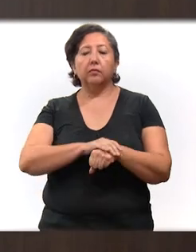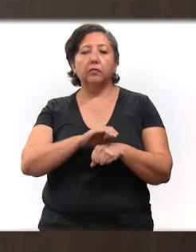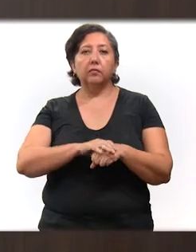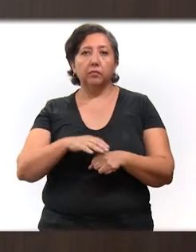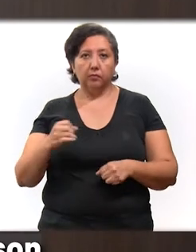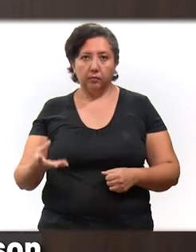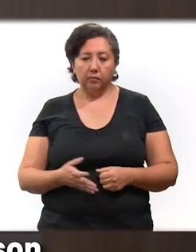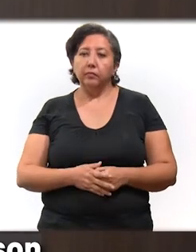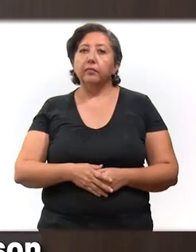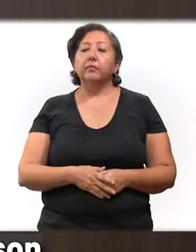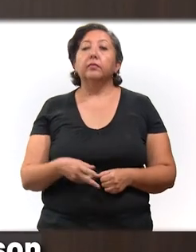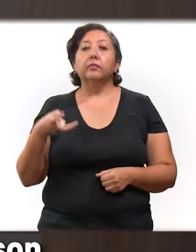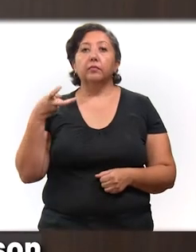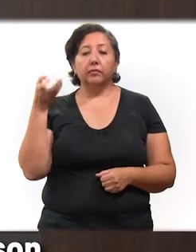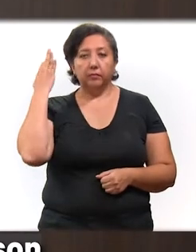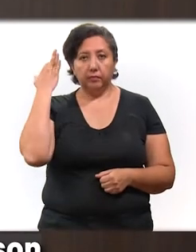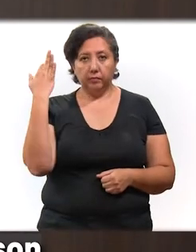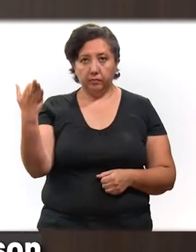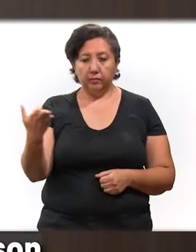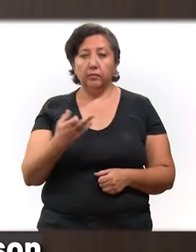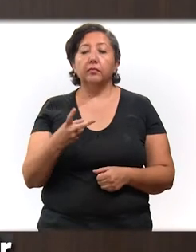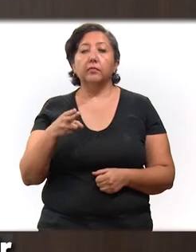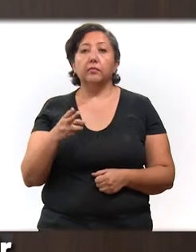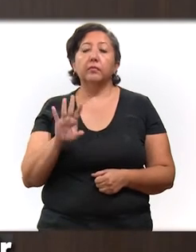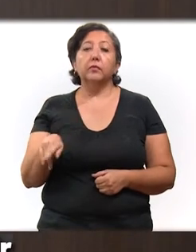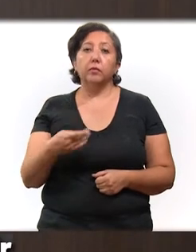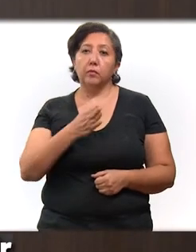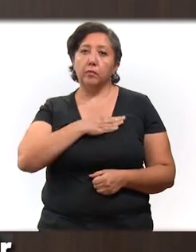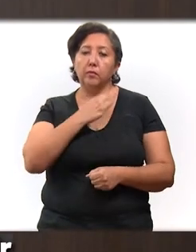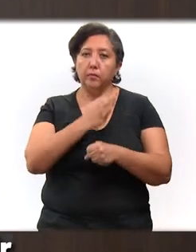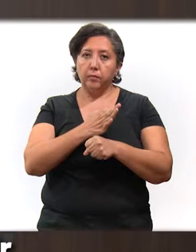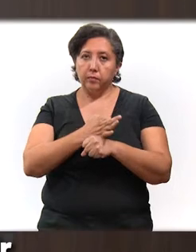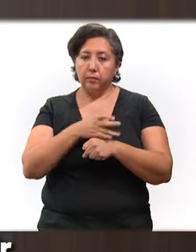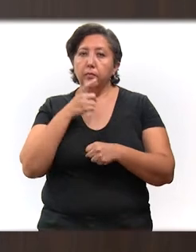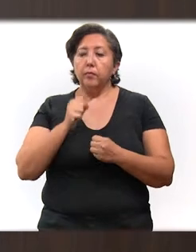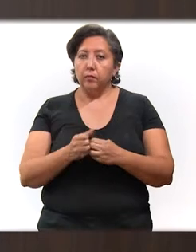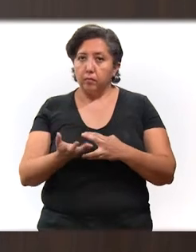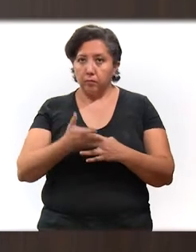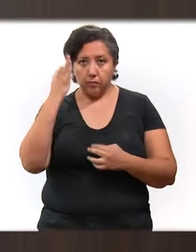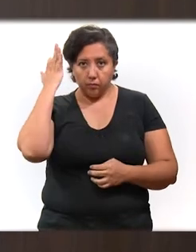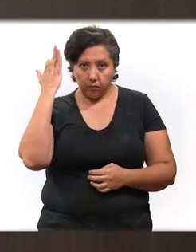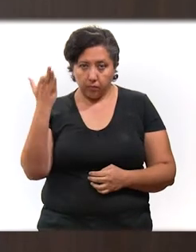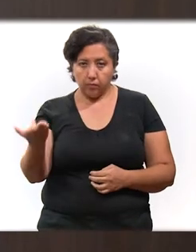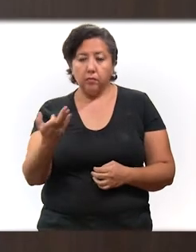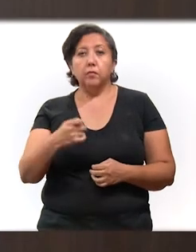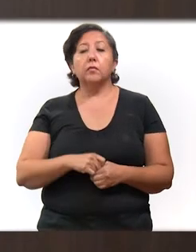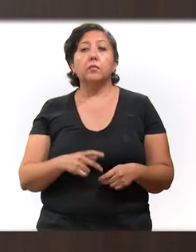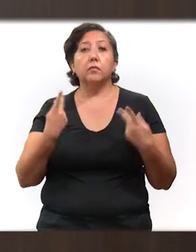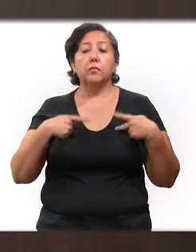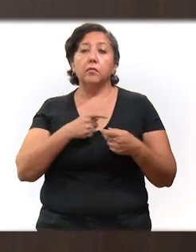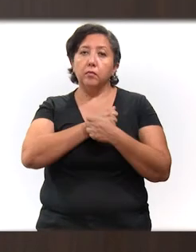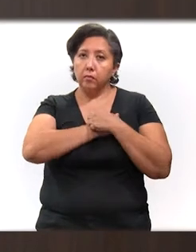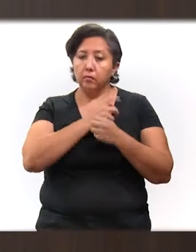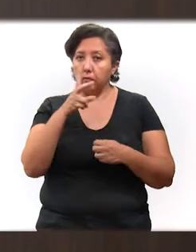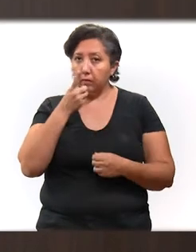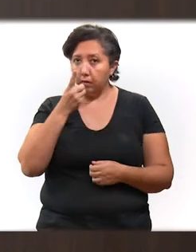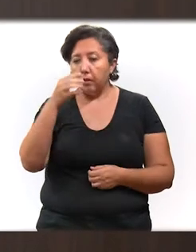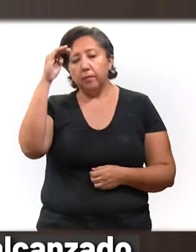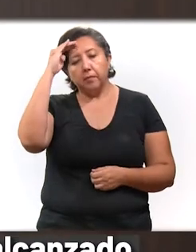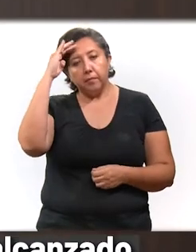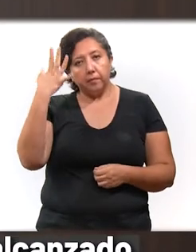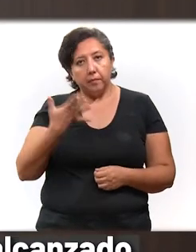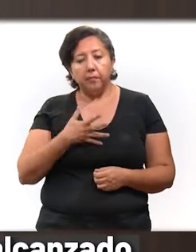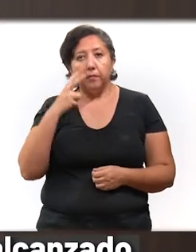Amigas y amigos, sin duda, estas épocas, además de que son un excelente momento para compartir tiempo con nuestros seres queridos, también nos invitan a